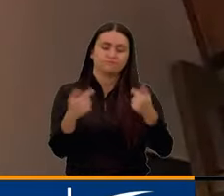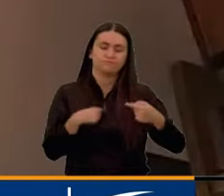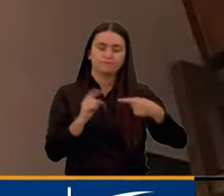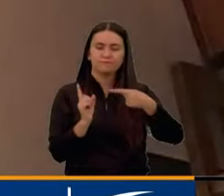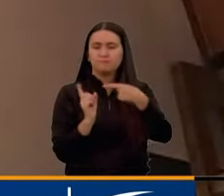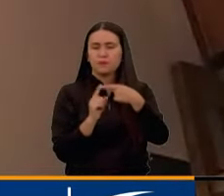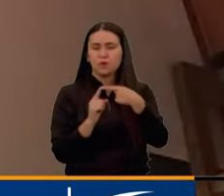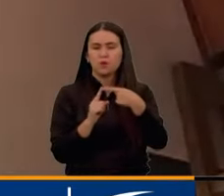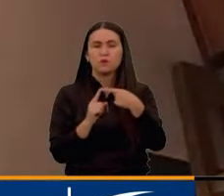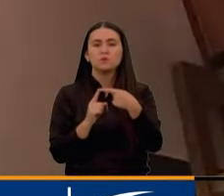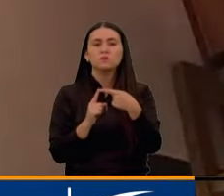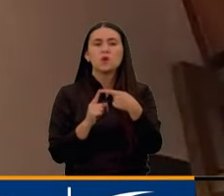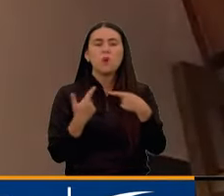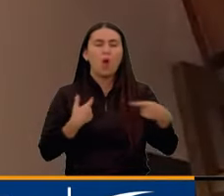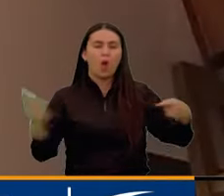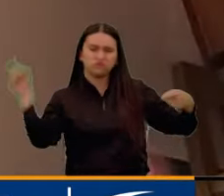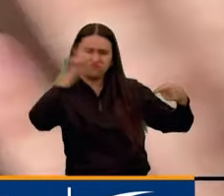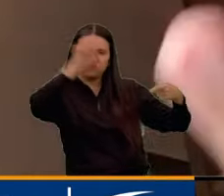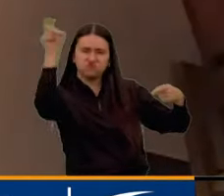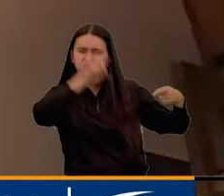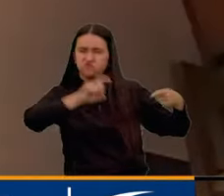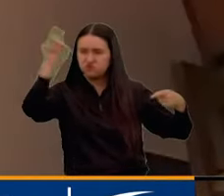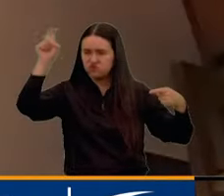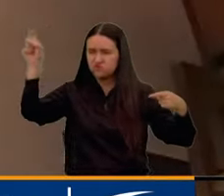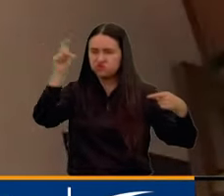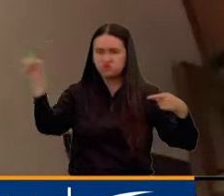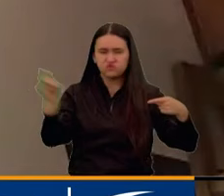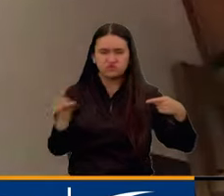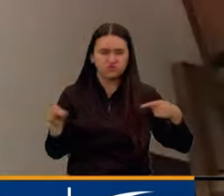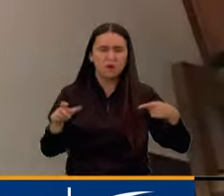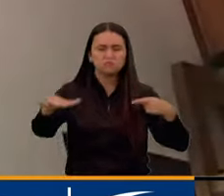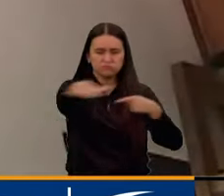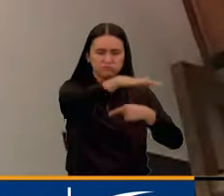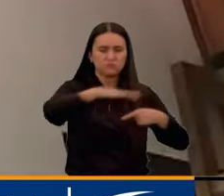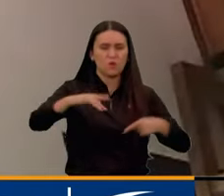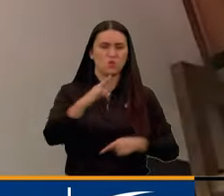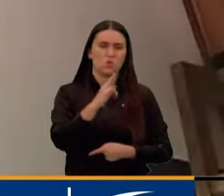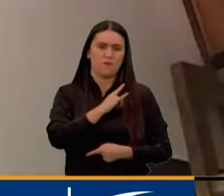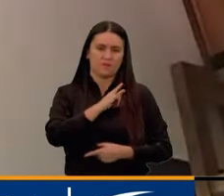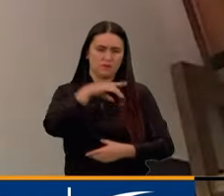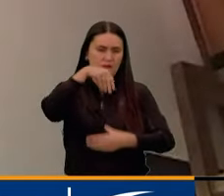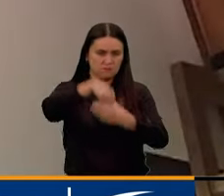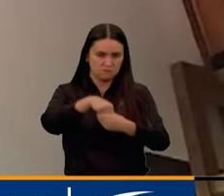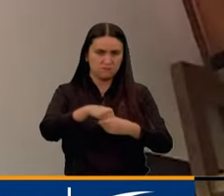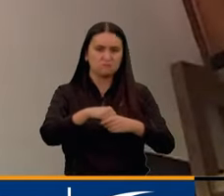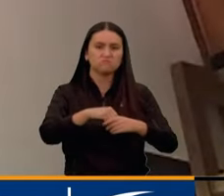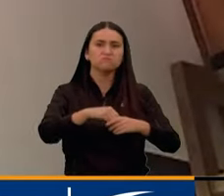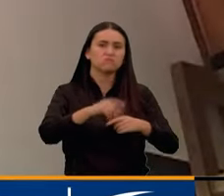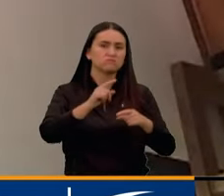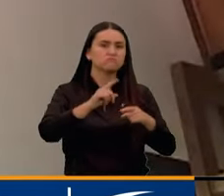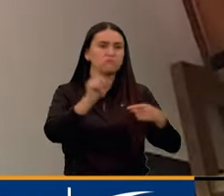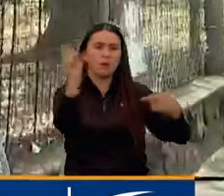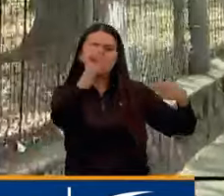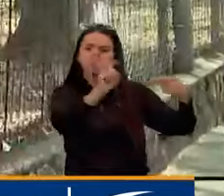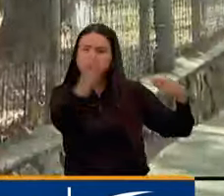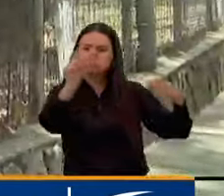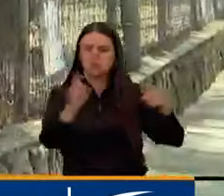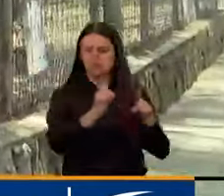una serie de grafitis generalizados que se hacen en diferentes muros de la universidad.